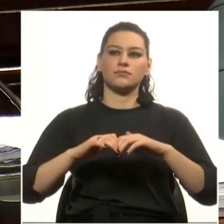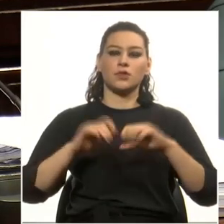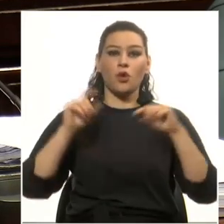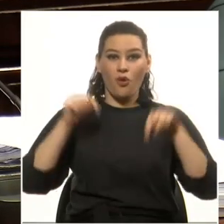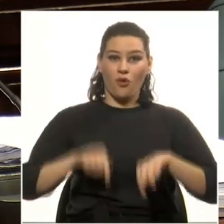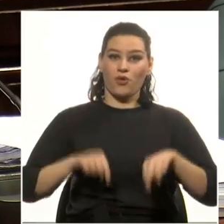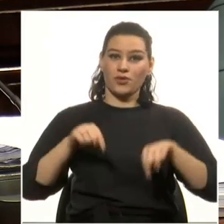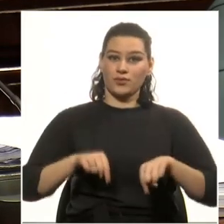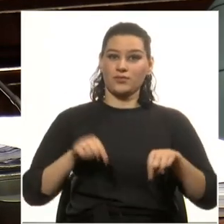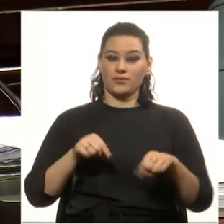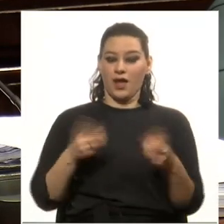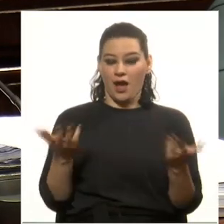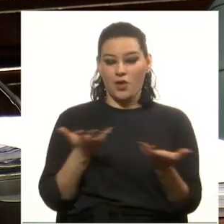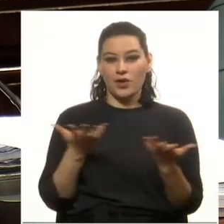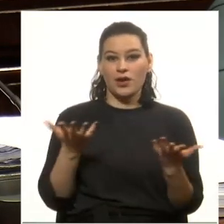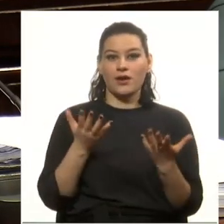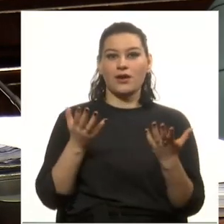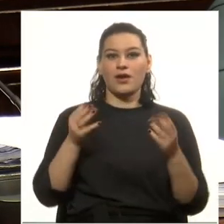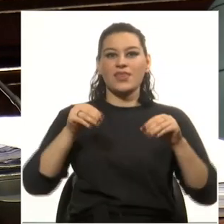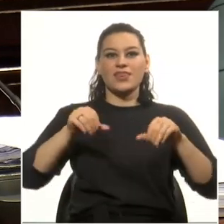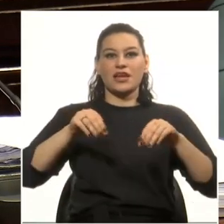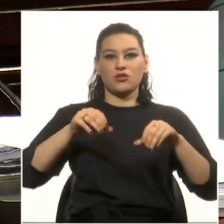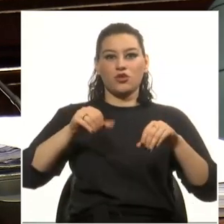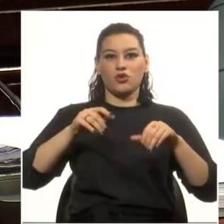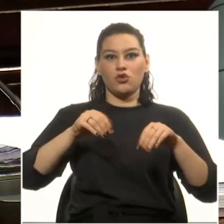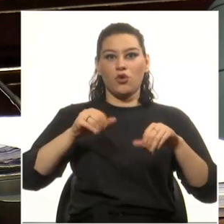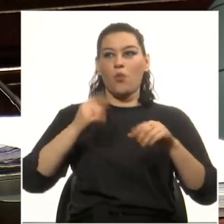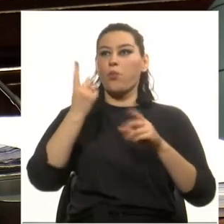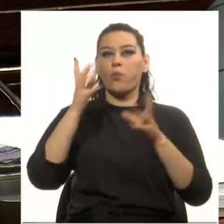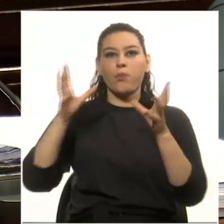Hoy, territorio boliviano.